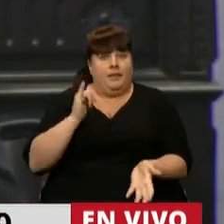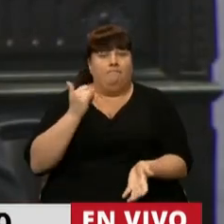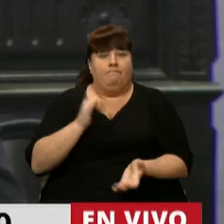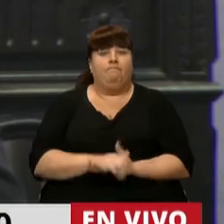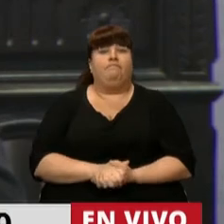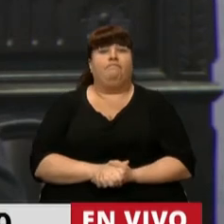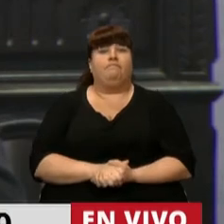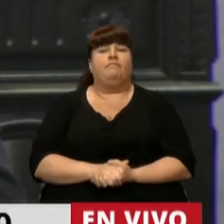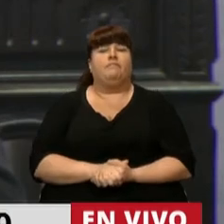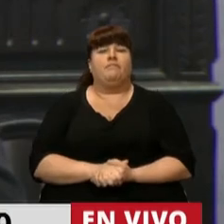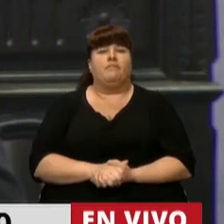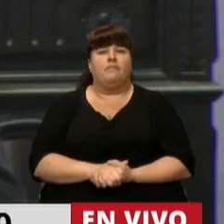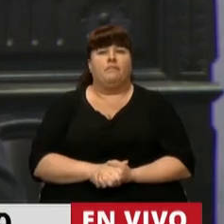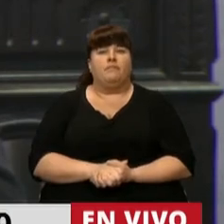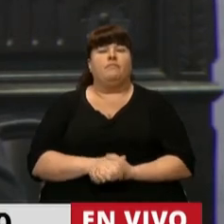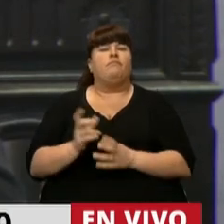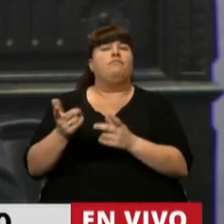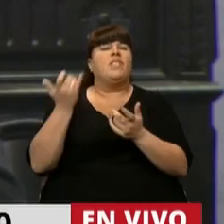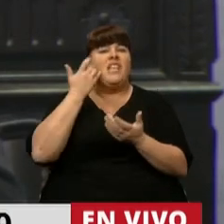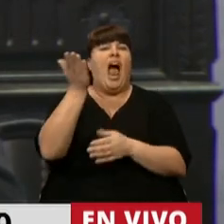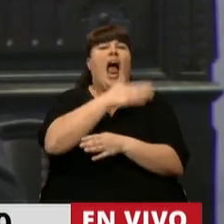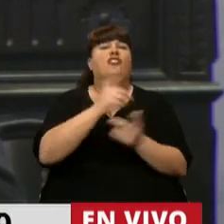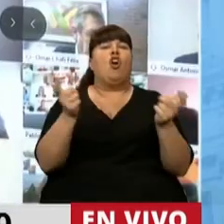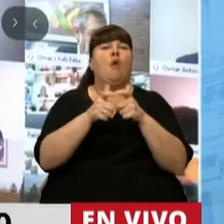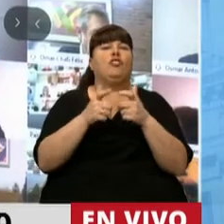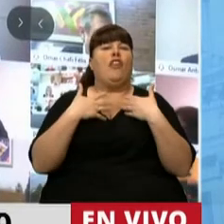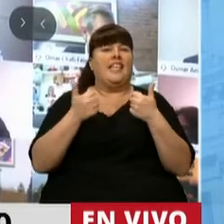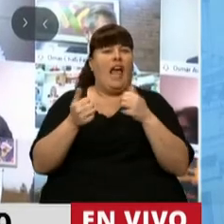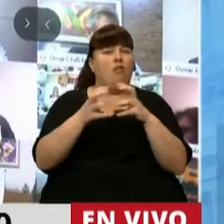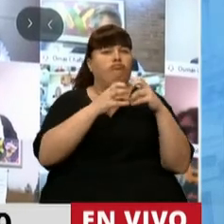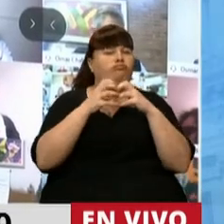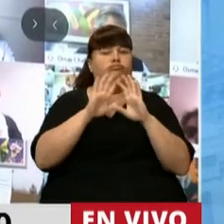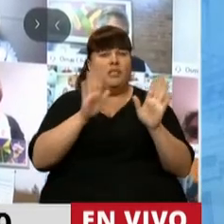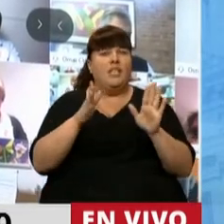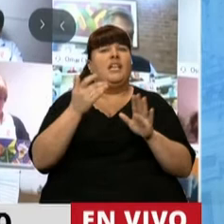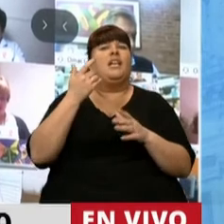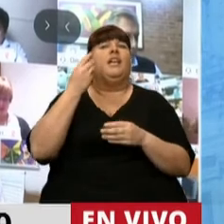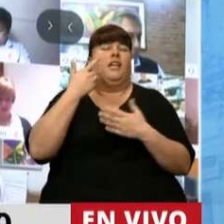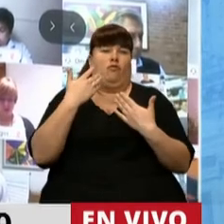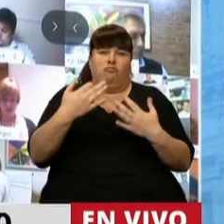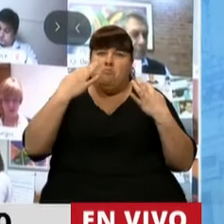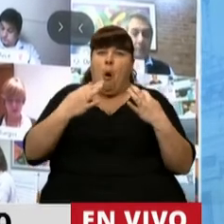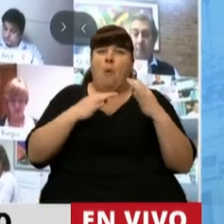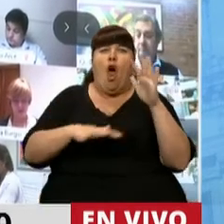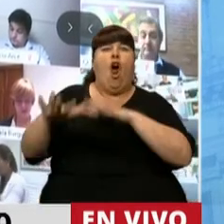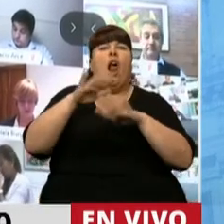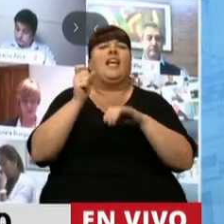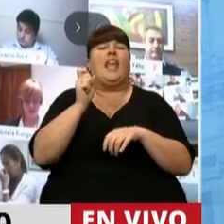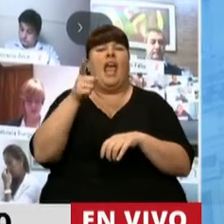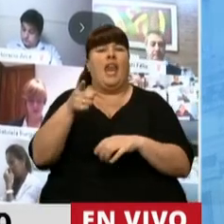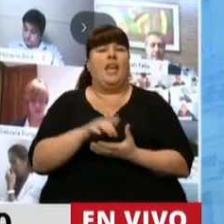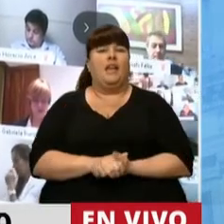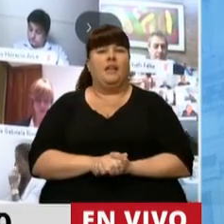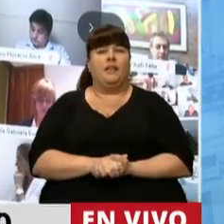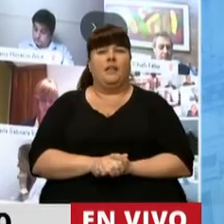se ha tratado en una comisión de salud dirigida brillantemente por nuestro